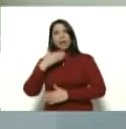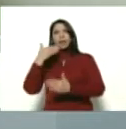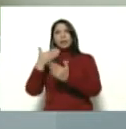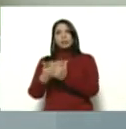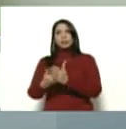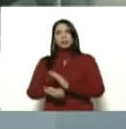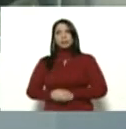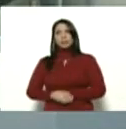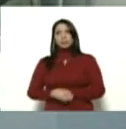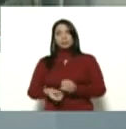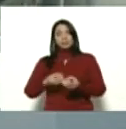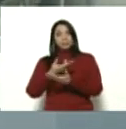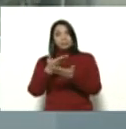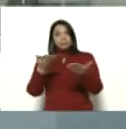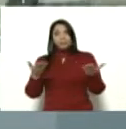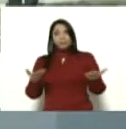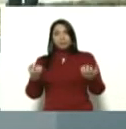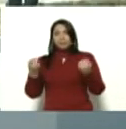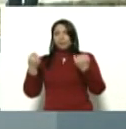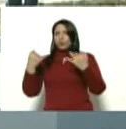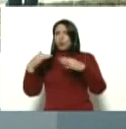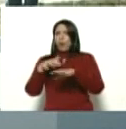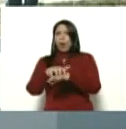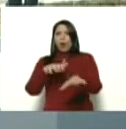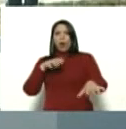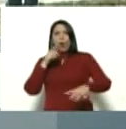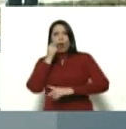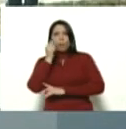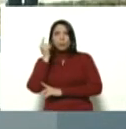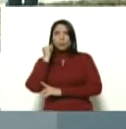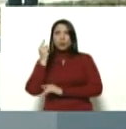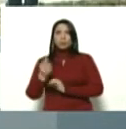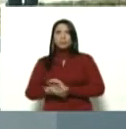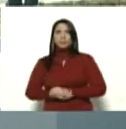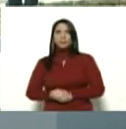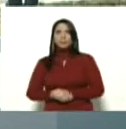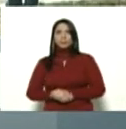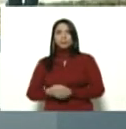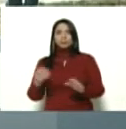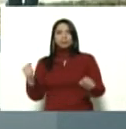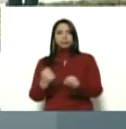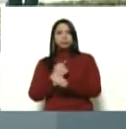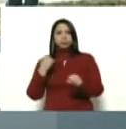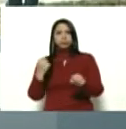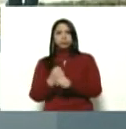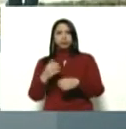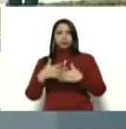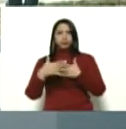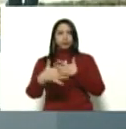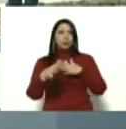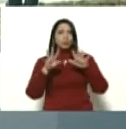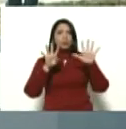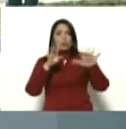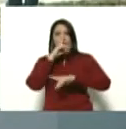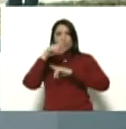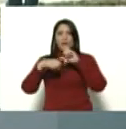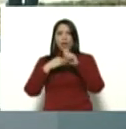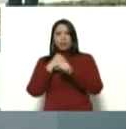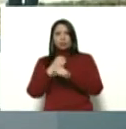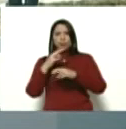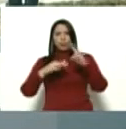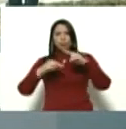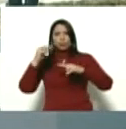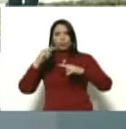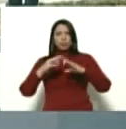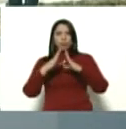a esos miles millones de hombres y mujeres que han trabajado durante nueve años en construir